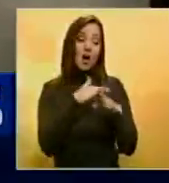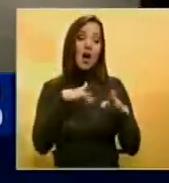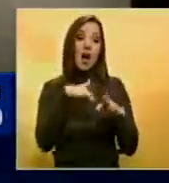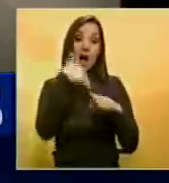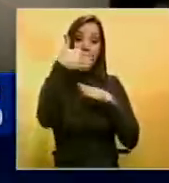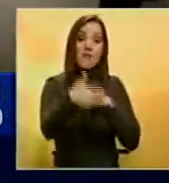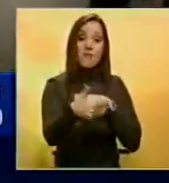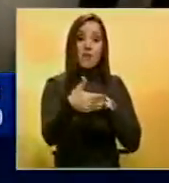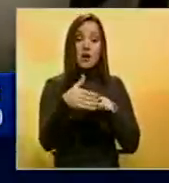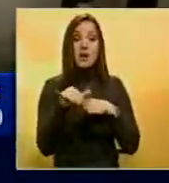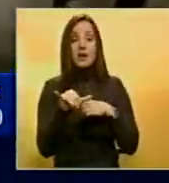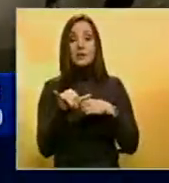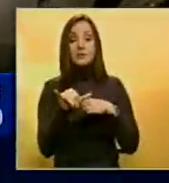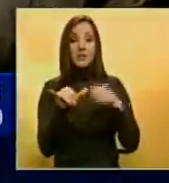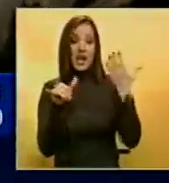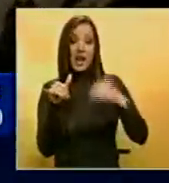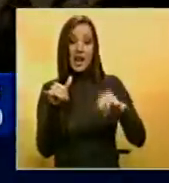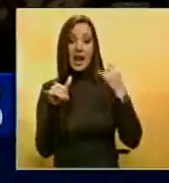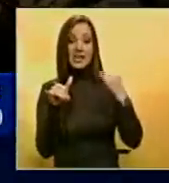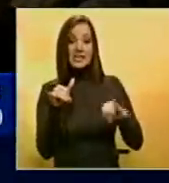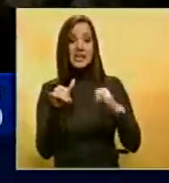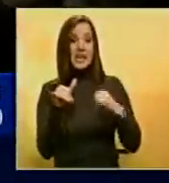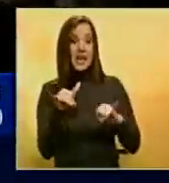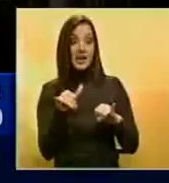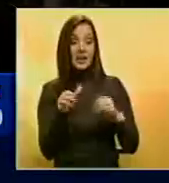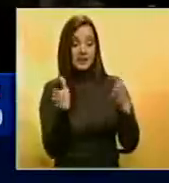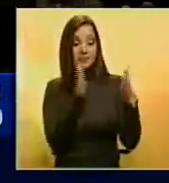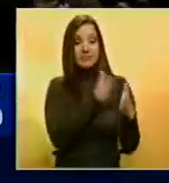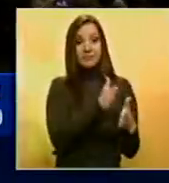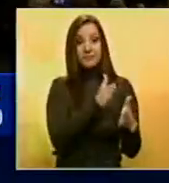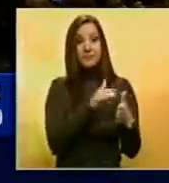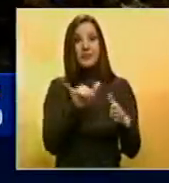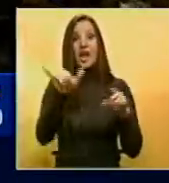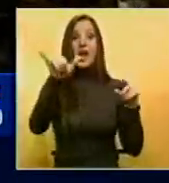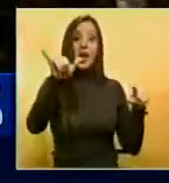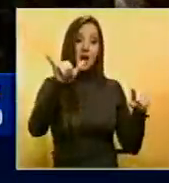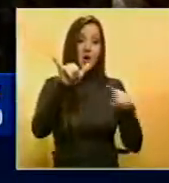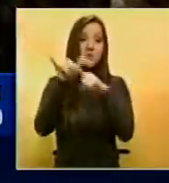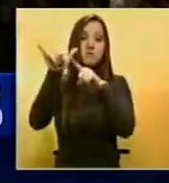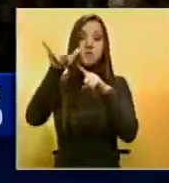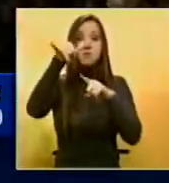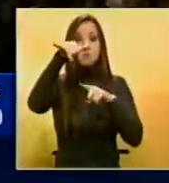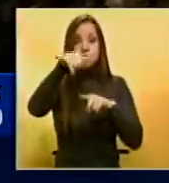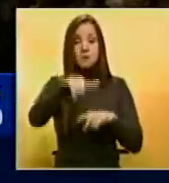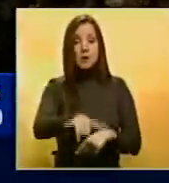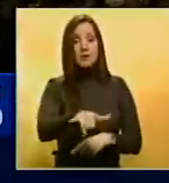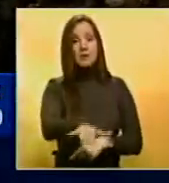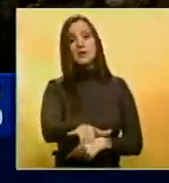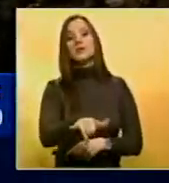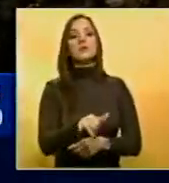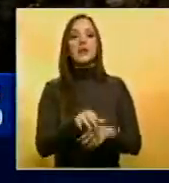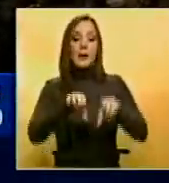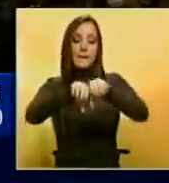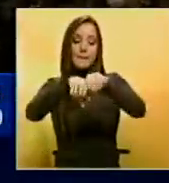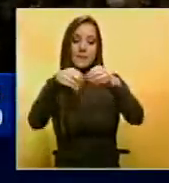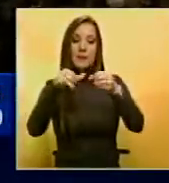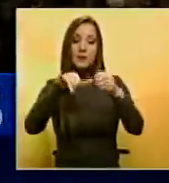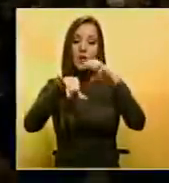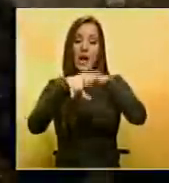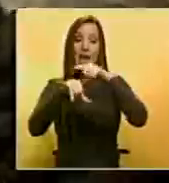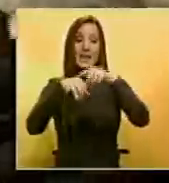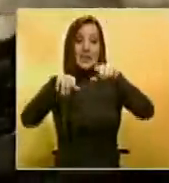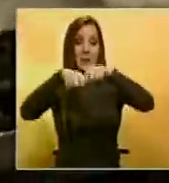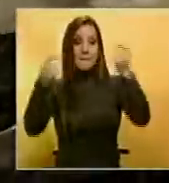aeronave en la parte izquierda de la cabina de mando. Asimismo indicaron que como resultado de la detonación el avión se partió en el aire